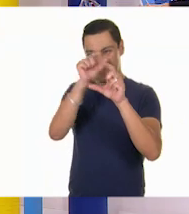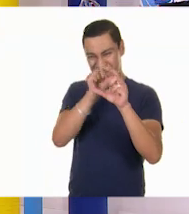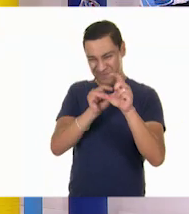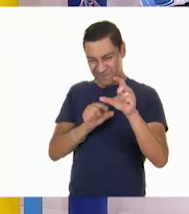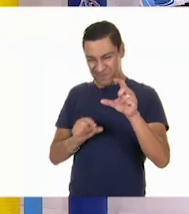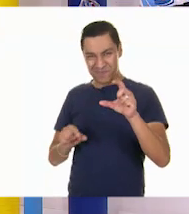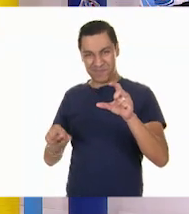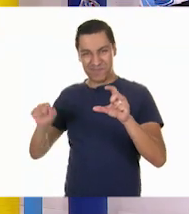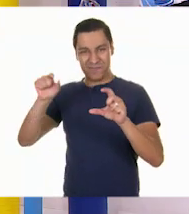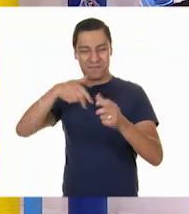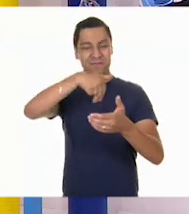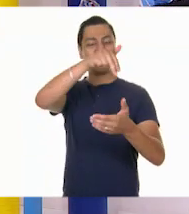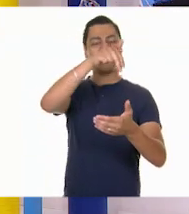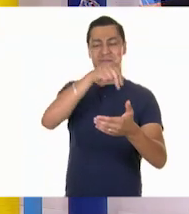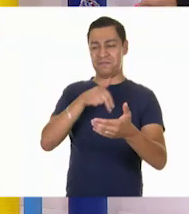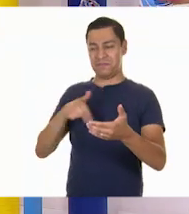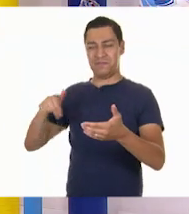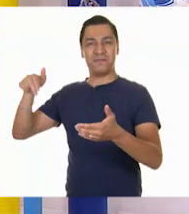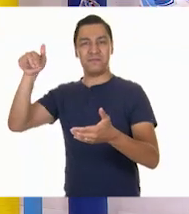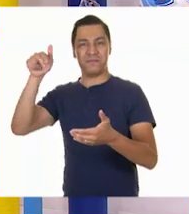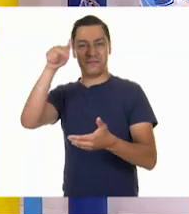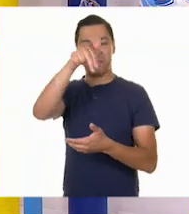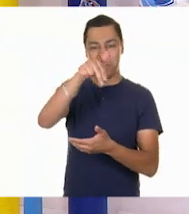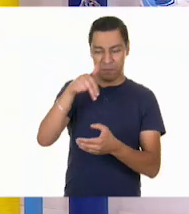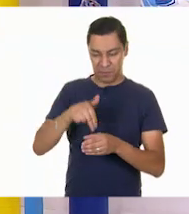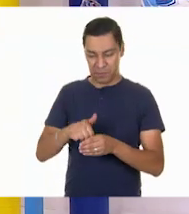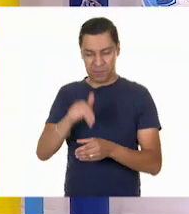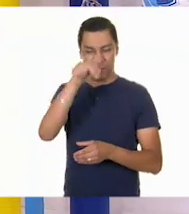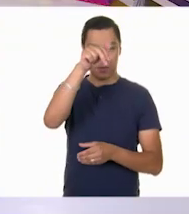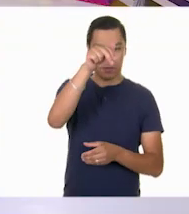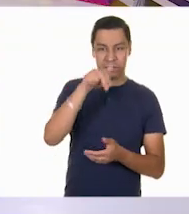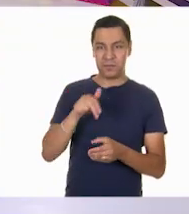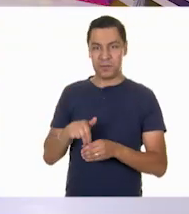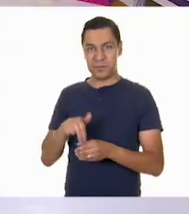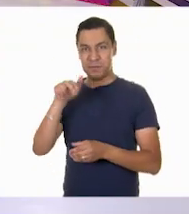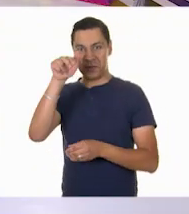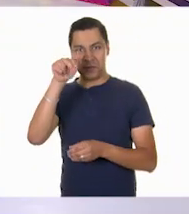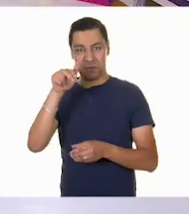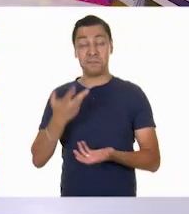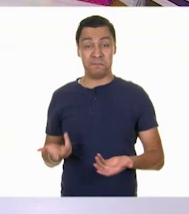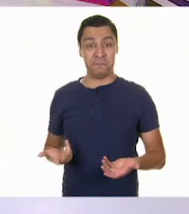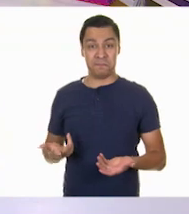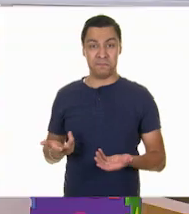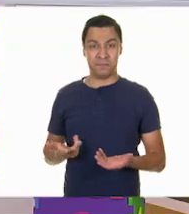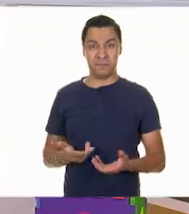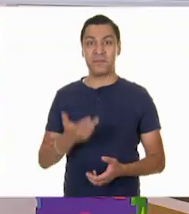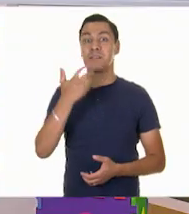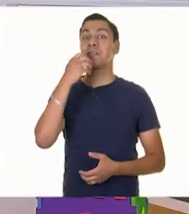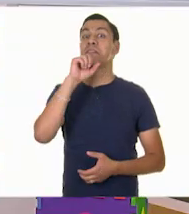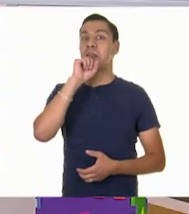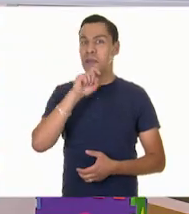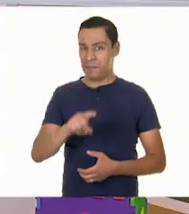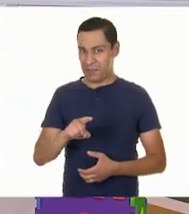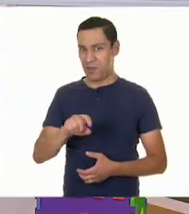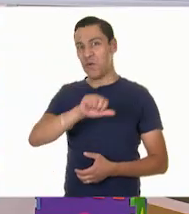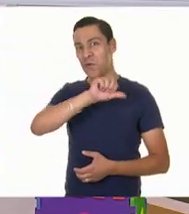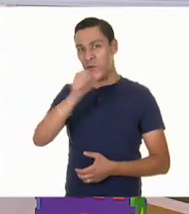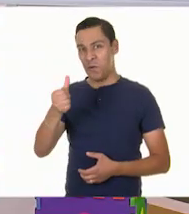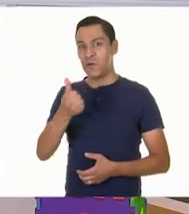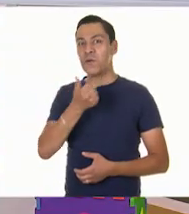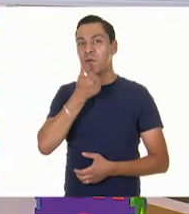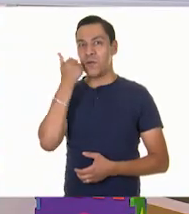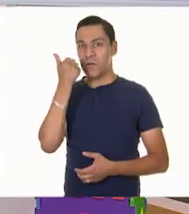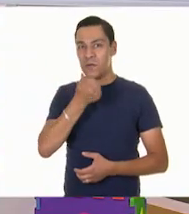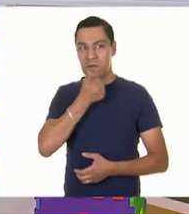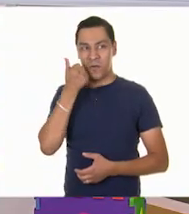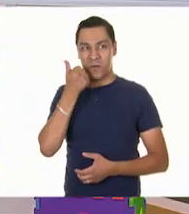segundo A. Nos lo prestó para la clase. Así es. También quiero comentarte que otro de mis alumnos le gusta.